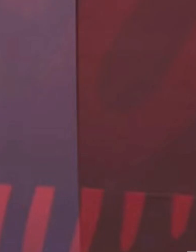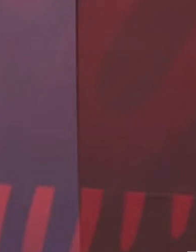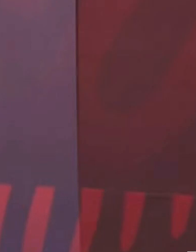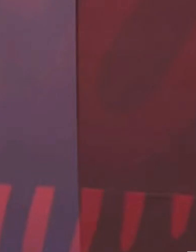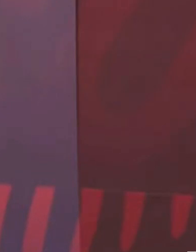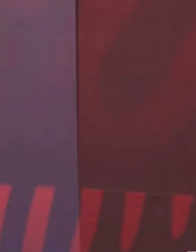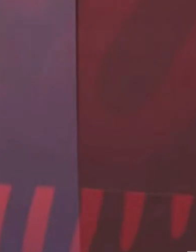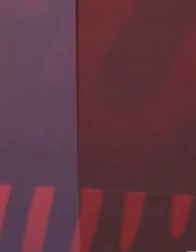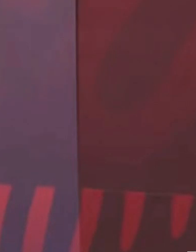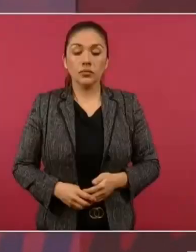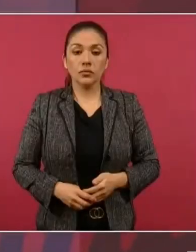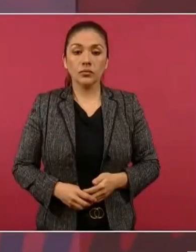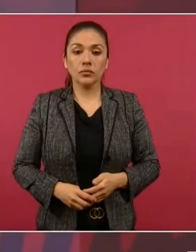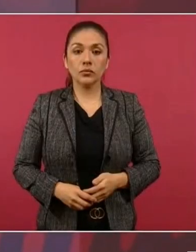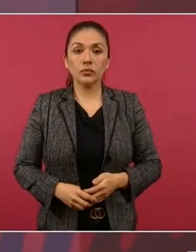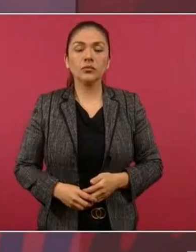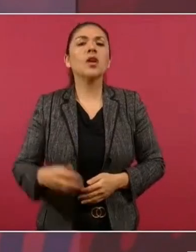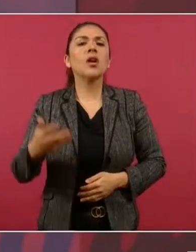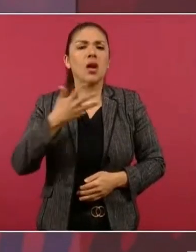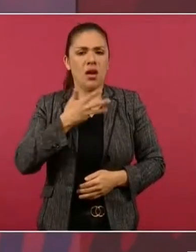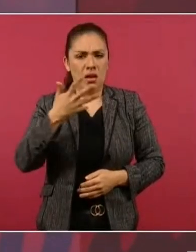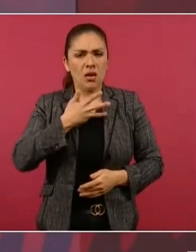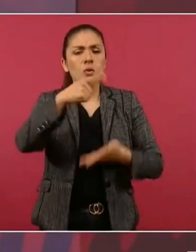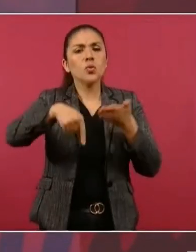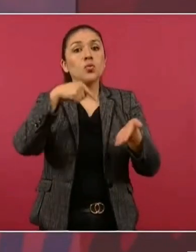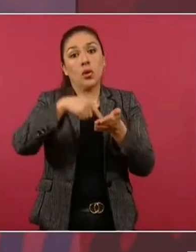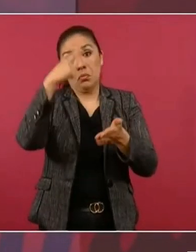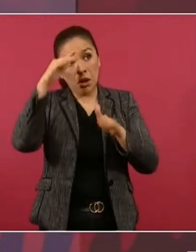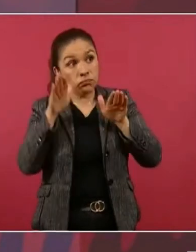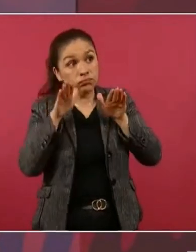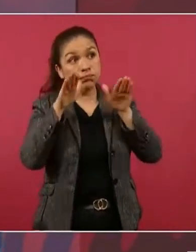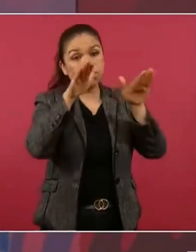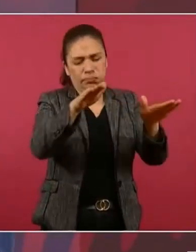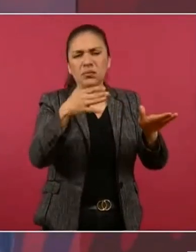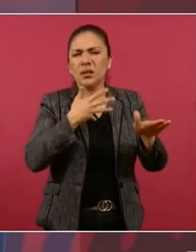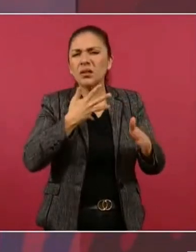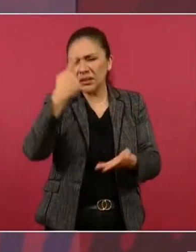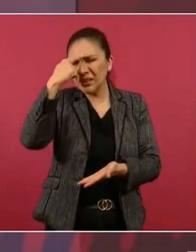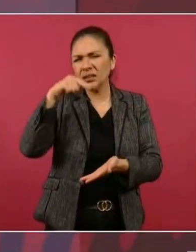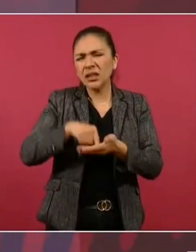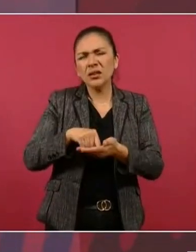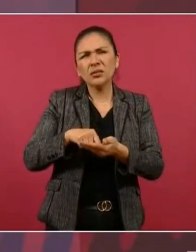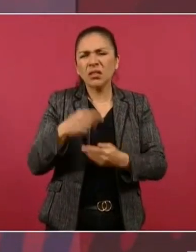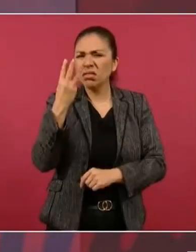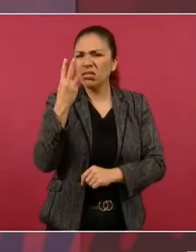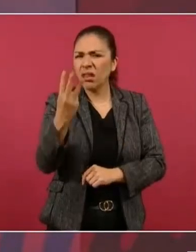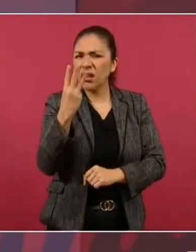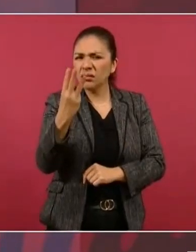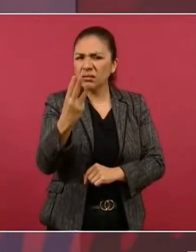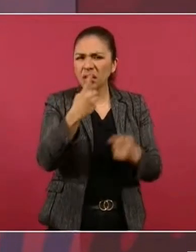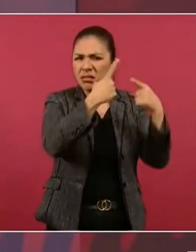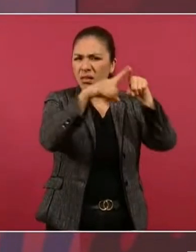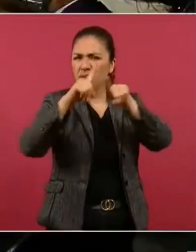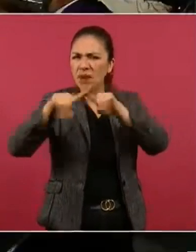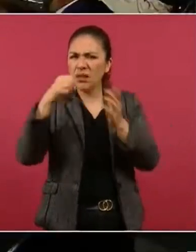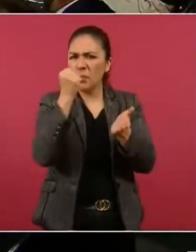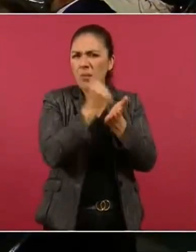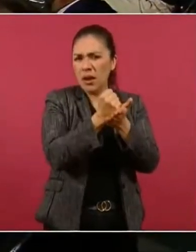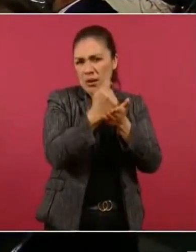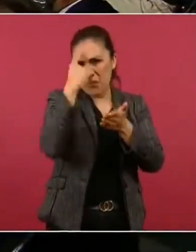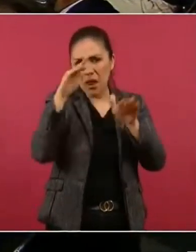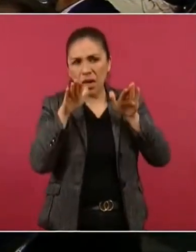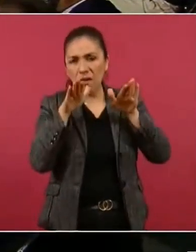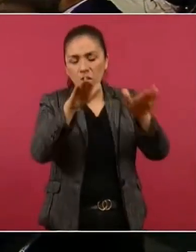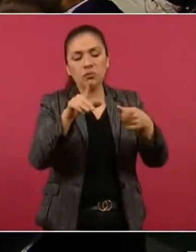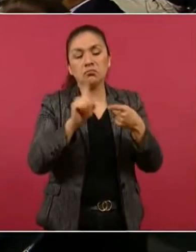creo que tres líneas aéreas. ¿Volaris por principio de